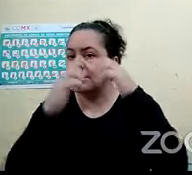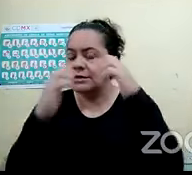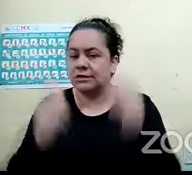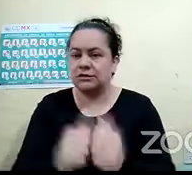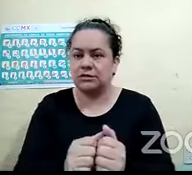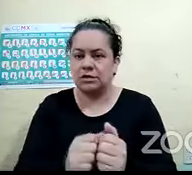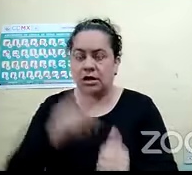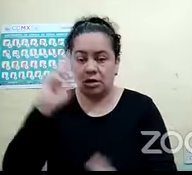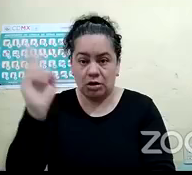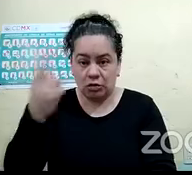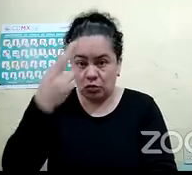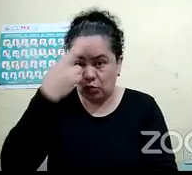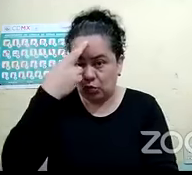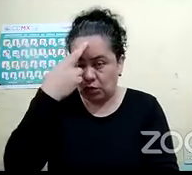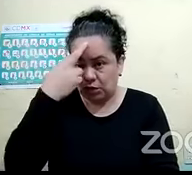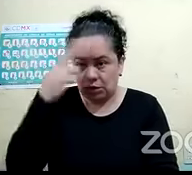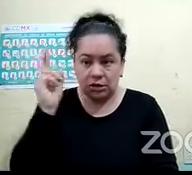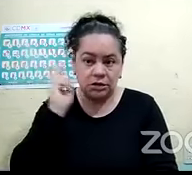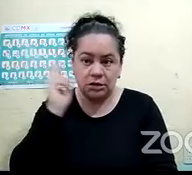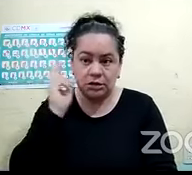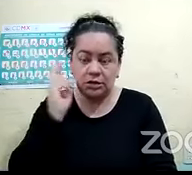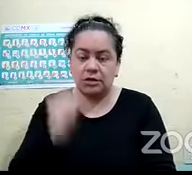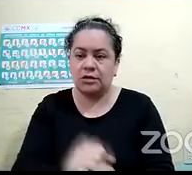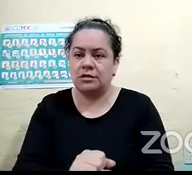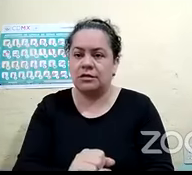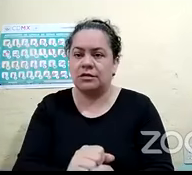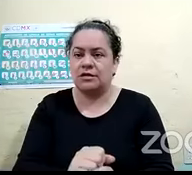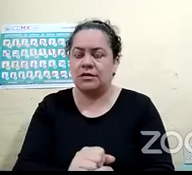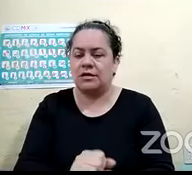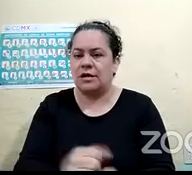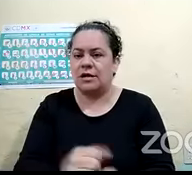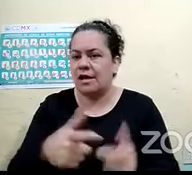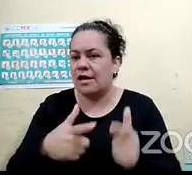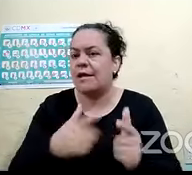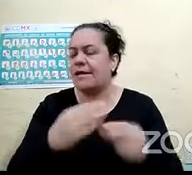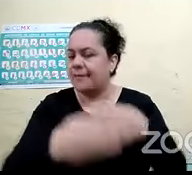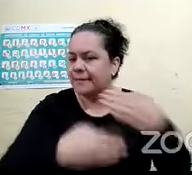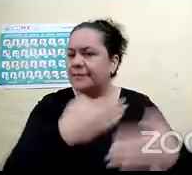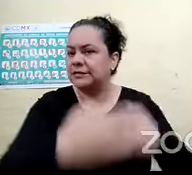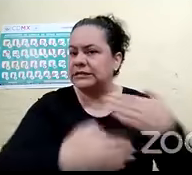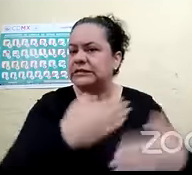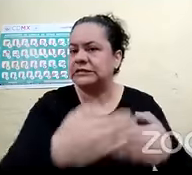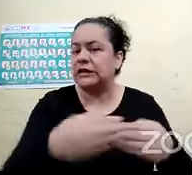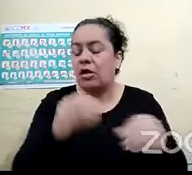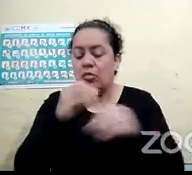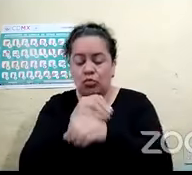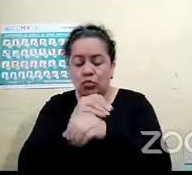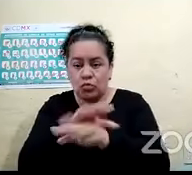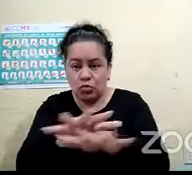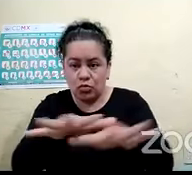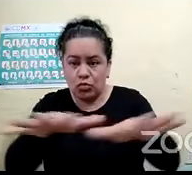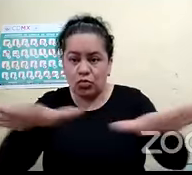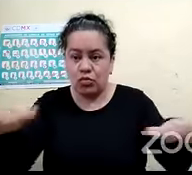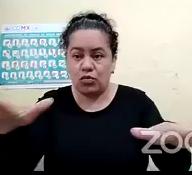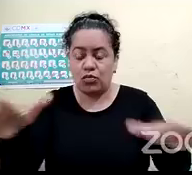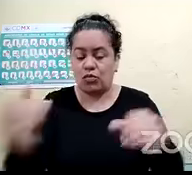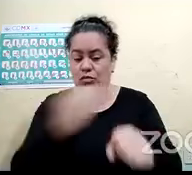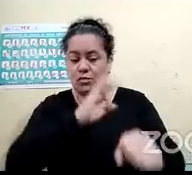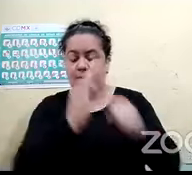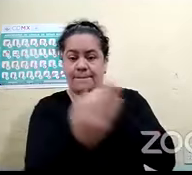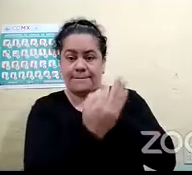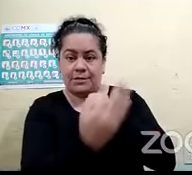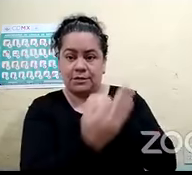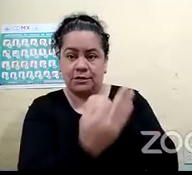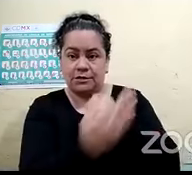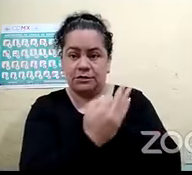Radio Epicentro es una iniciativa que busca crear, fomentar y difundir la cultura de la autoprotección, la prevención, la